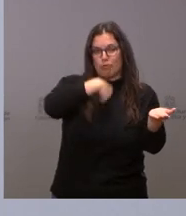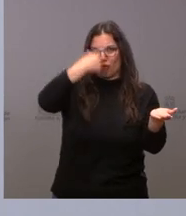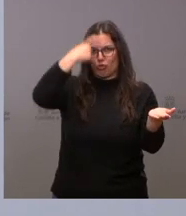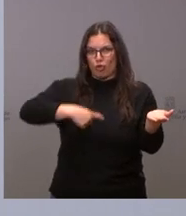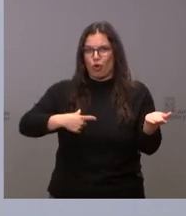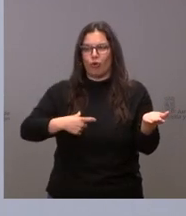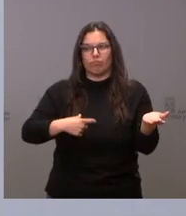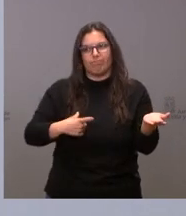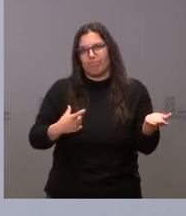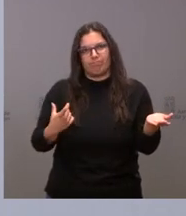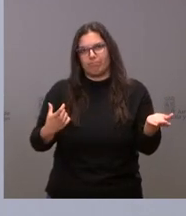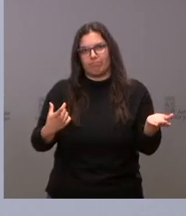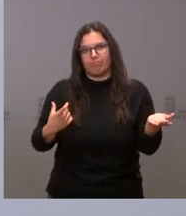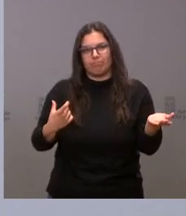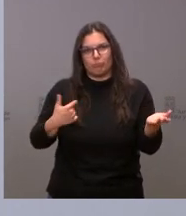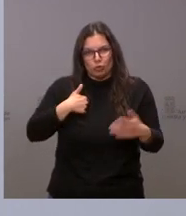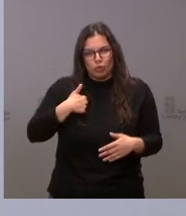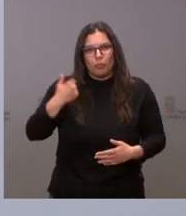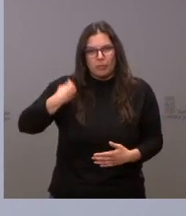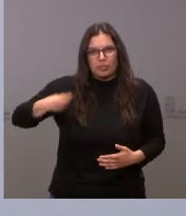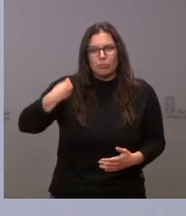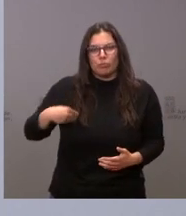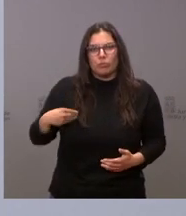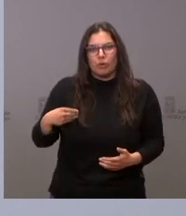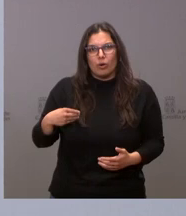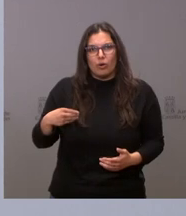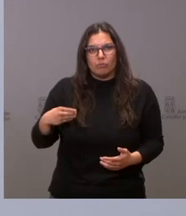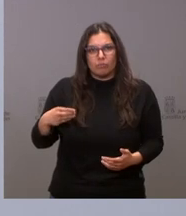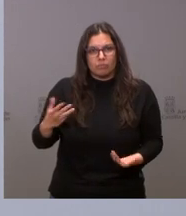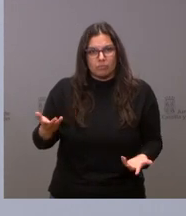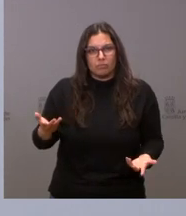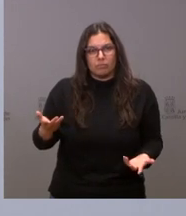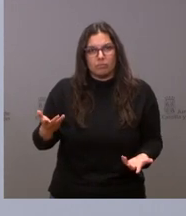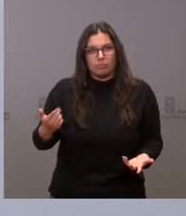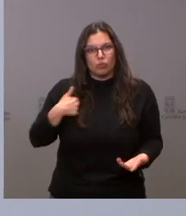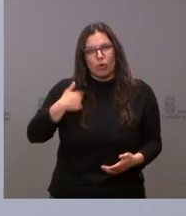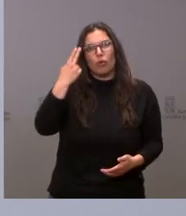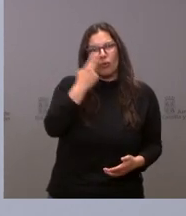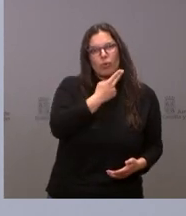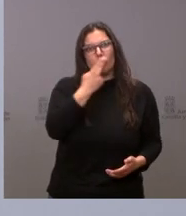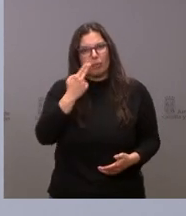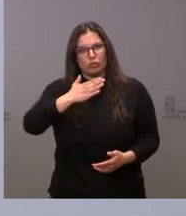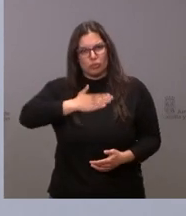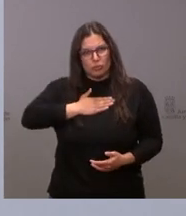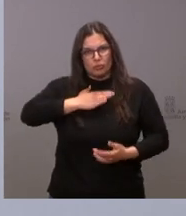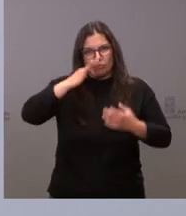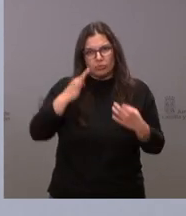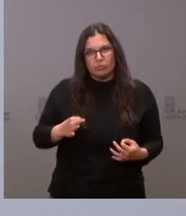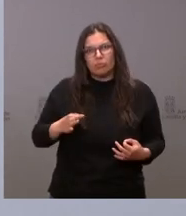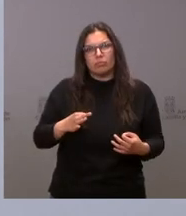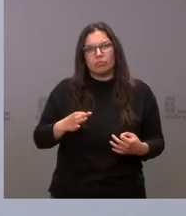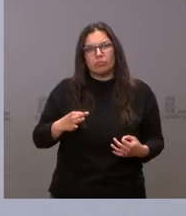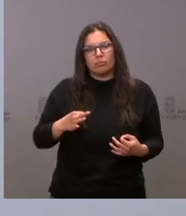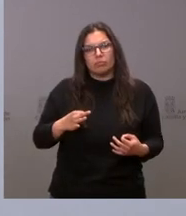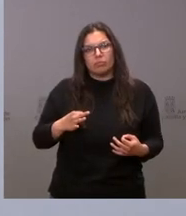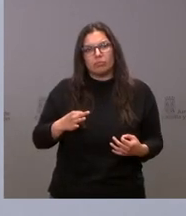fui una de las personas que me comprometí personalmente para incorporarme